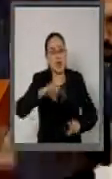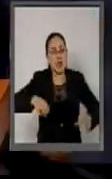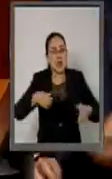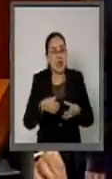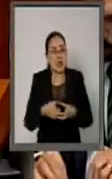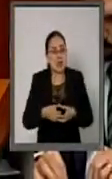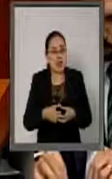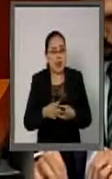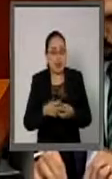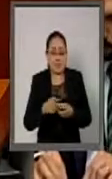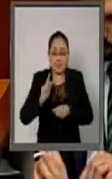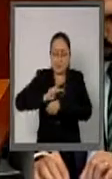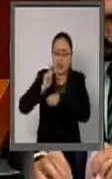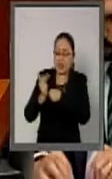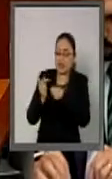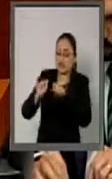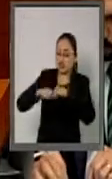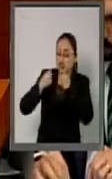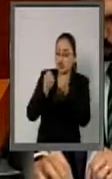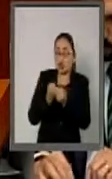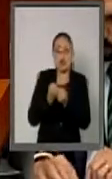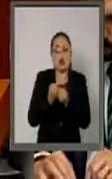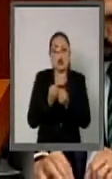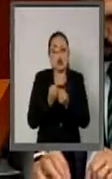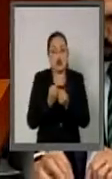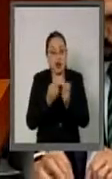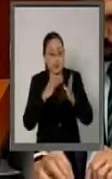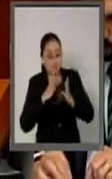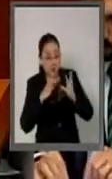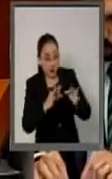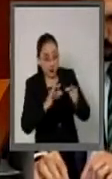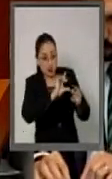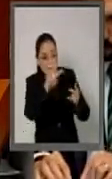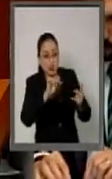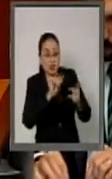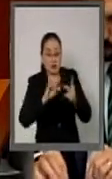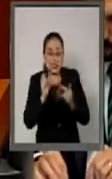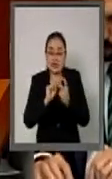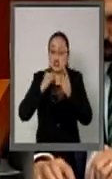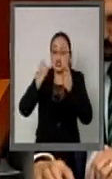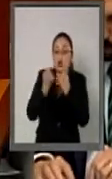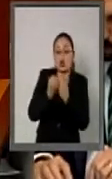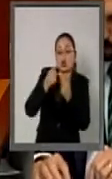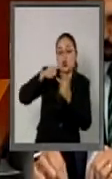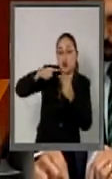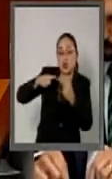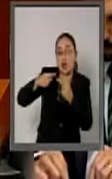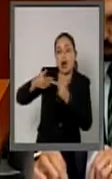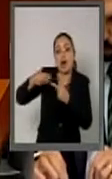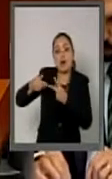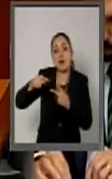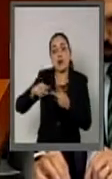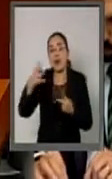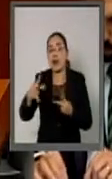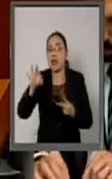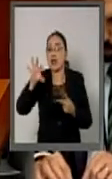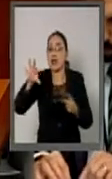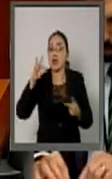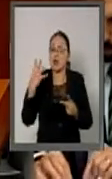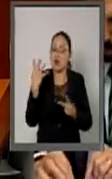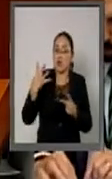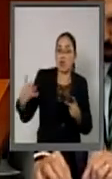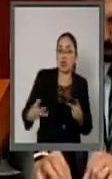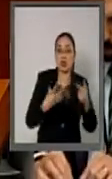asociado, no solamente ya estado observador, sino estado asociado, y se han elegido cuatro primeros países